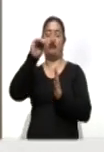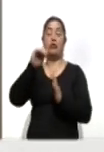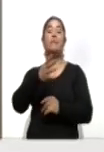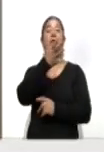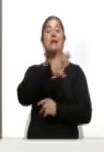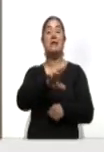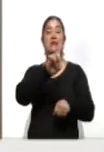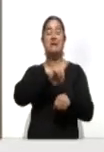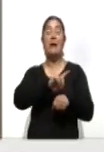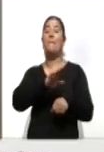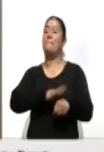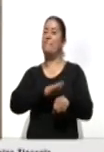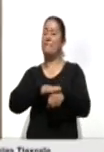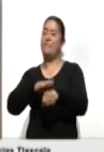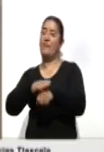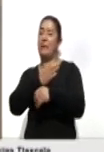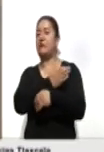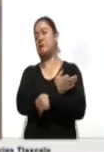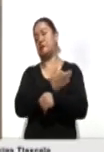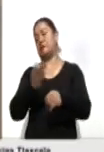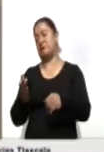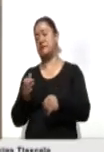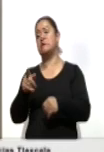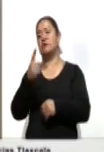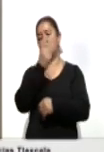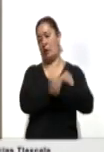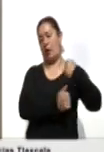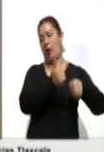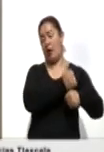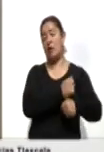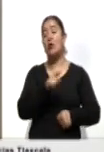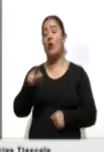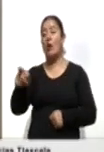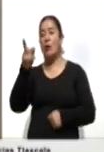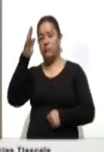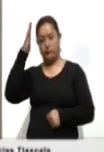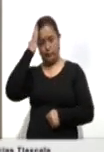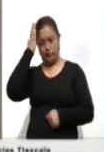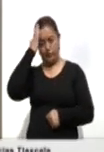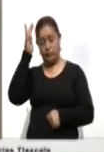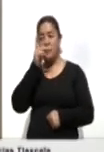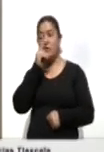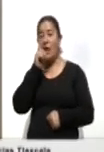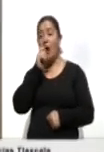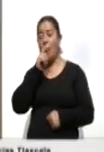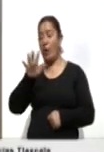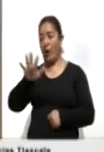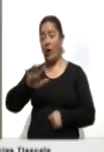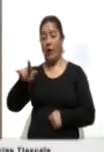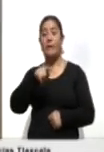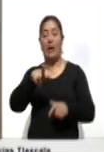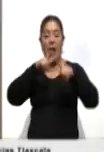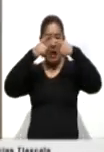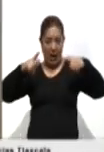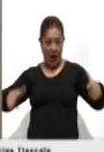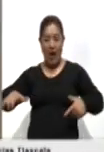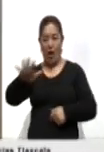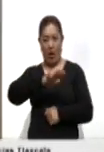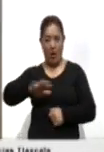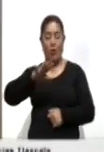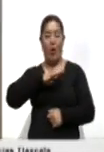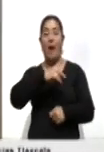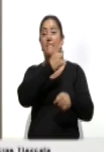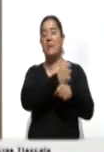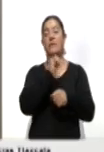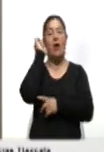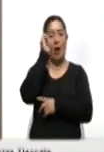tarde que el año pasado. Según la autoridad hidrológica local, el lago Poyang entró en su temporada de inundaciones el 1